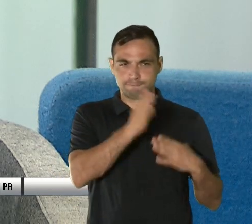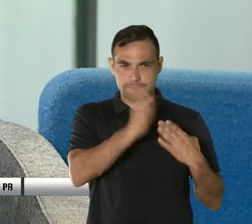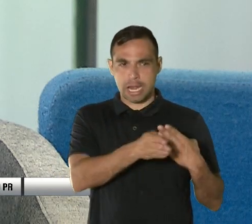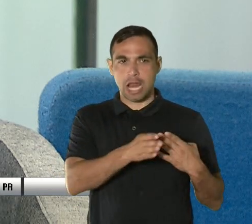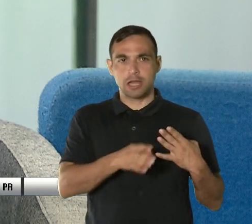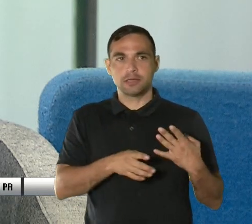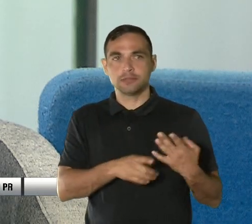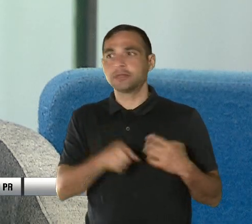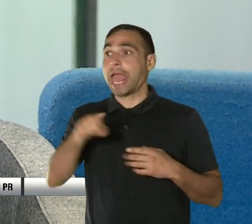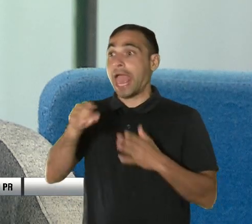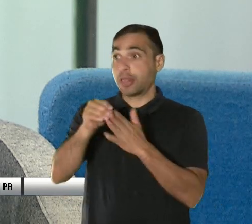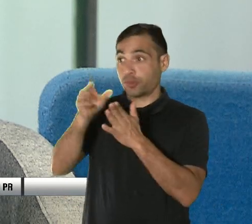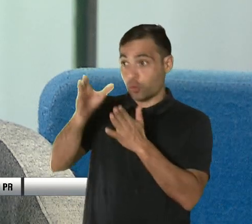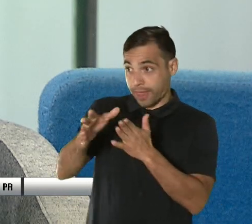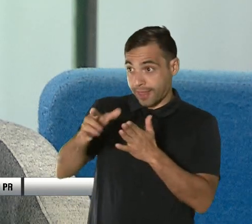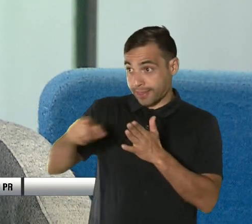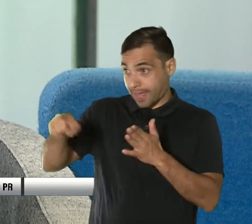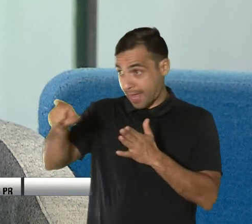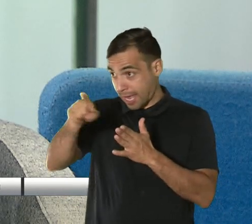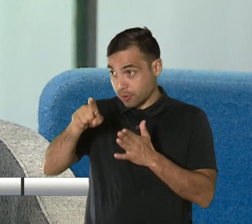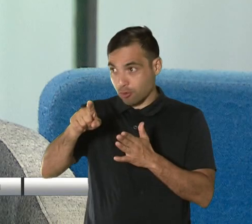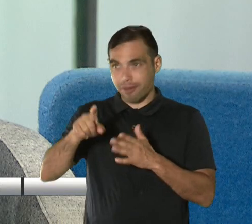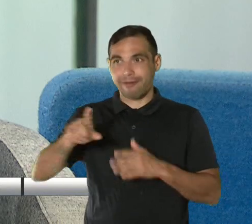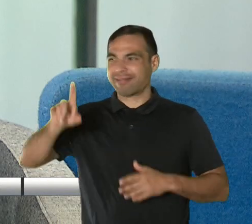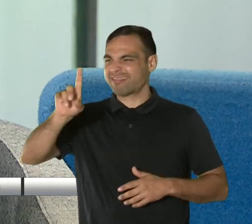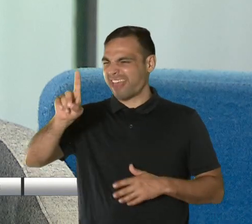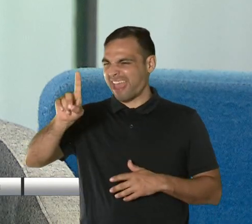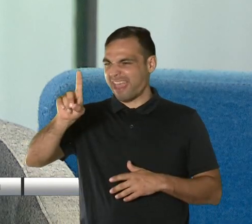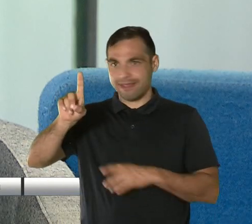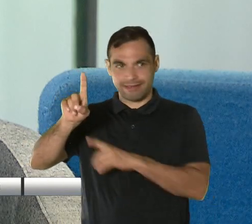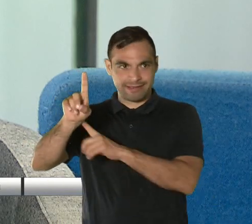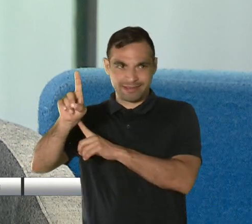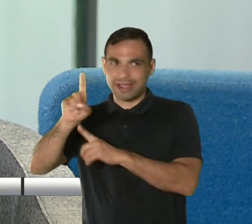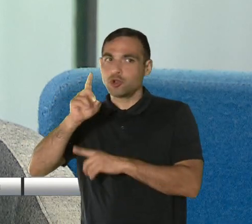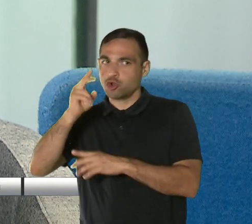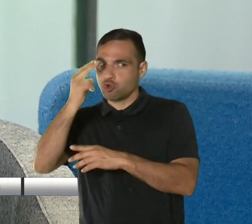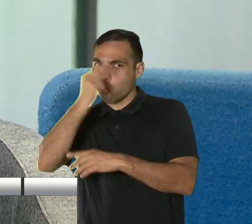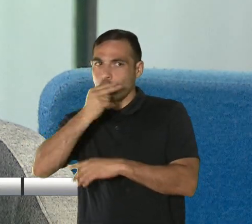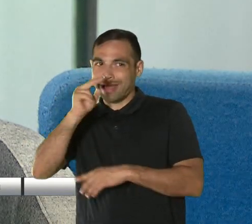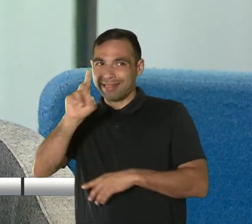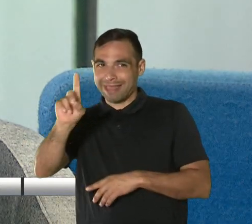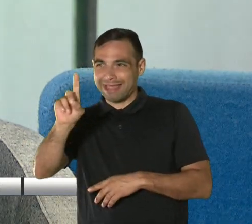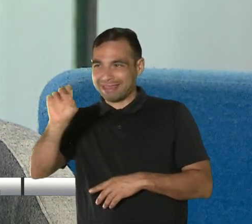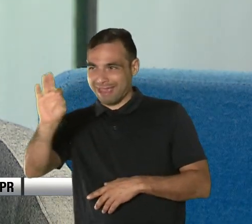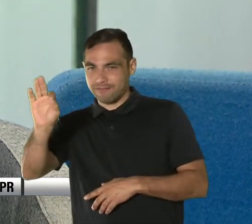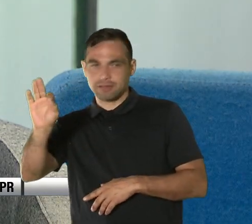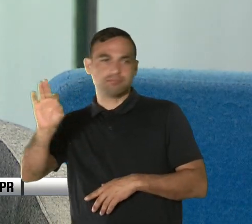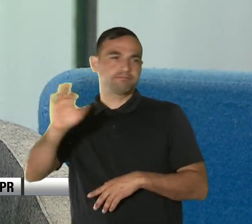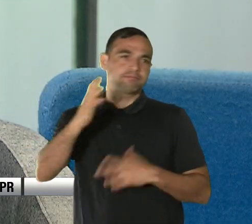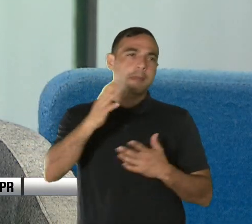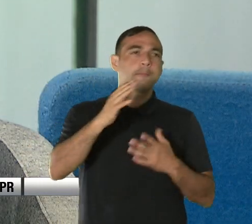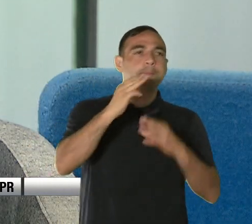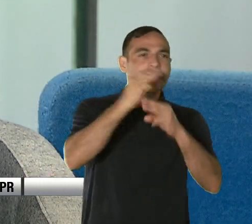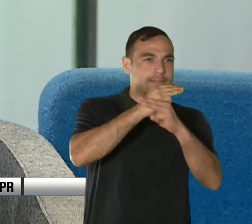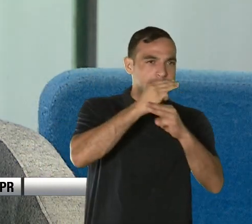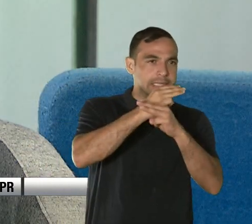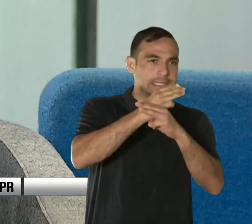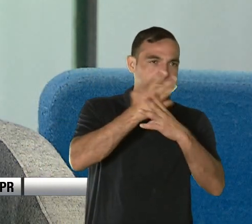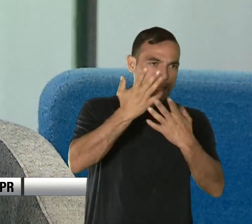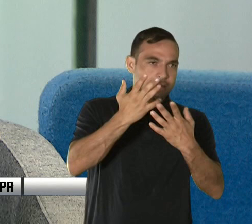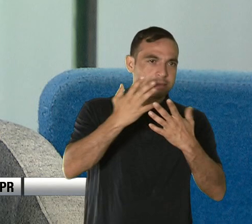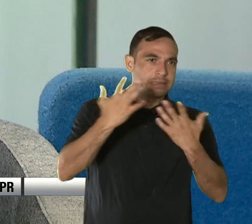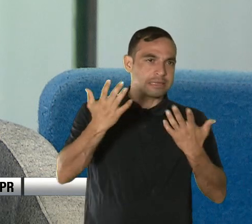haya una disminución en la cantidad de DI y F en las materias de español, inglés y matemáticas, que son estas prioridades. De igual manera, lograr un